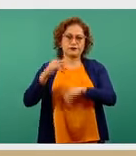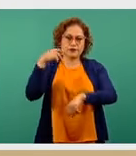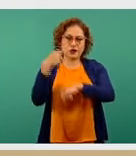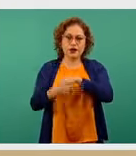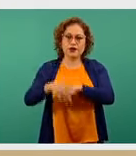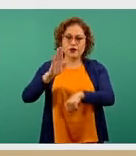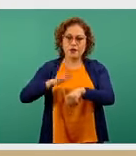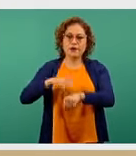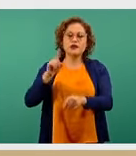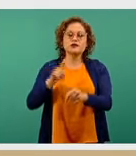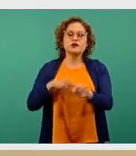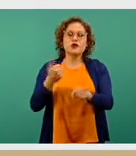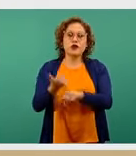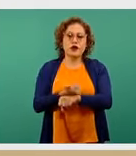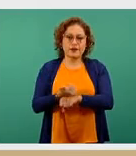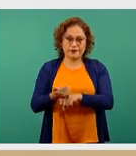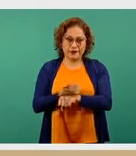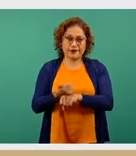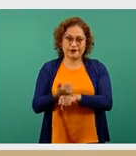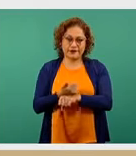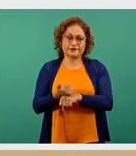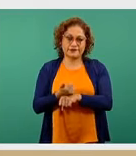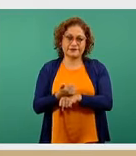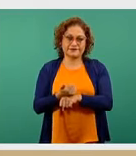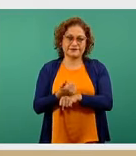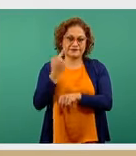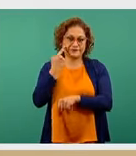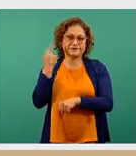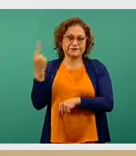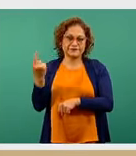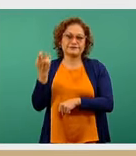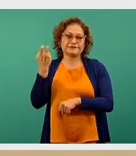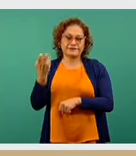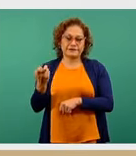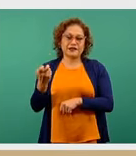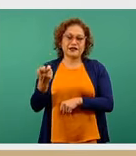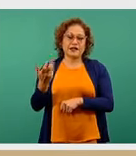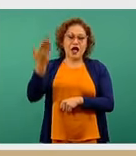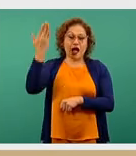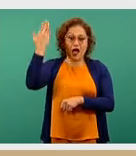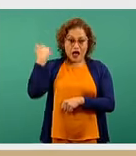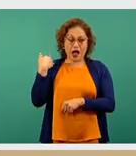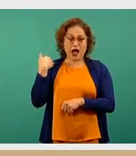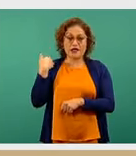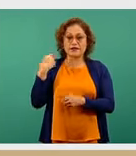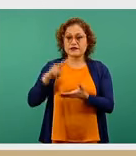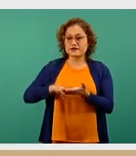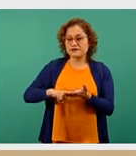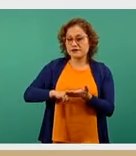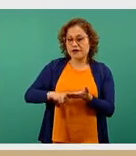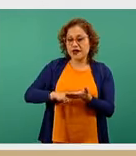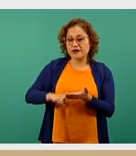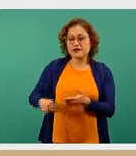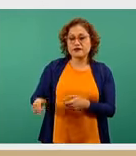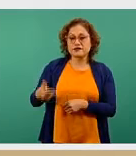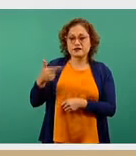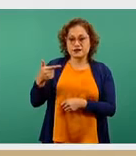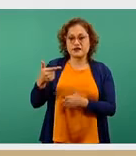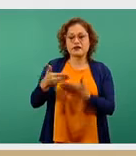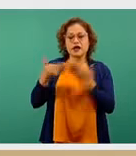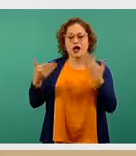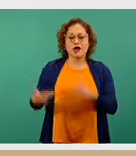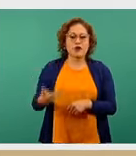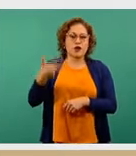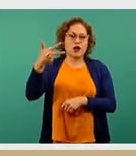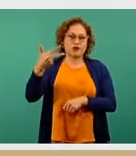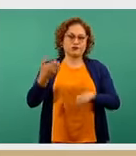amarillo y por eso la diferencial que vemos de siete entidades que en el semáforo pasado estaban en verde, ahora tenemos una diferencial de